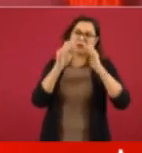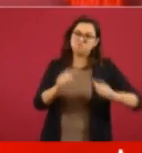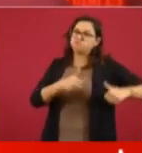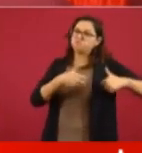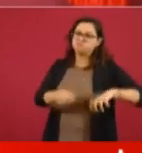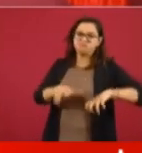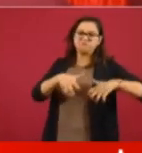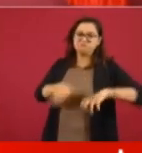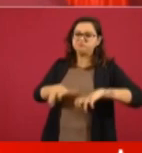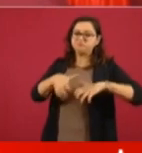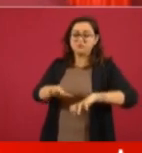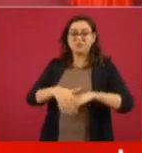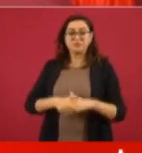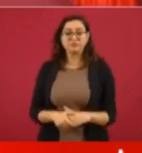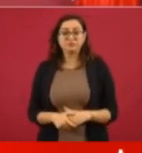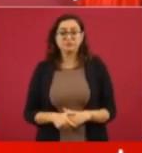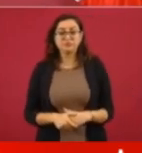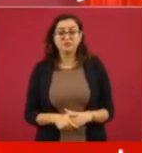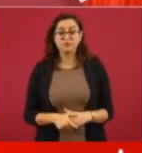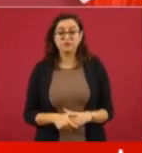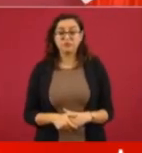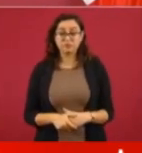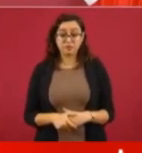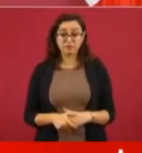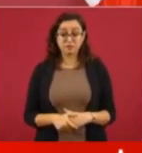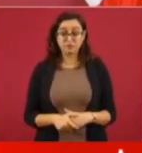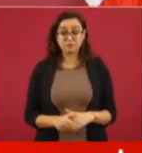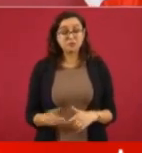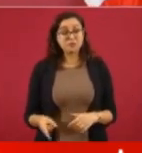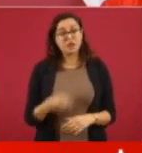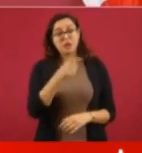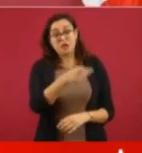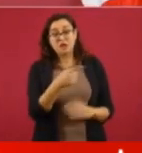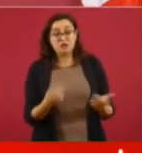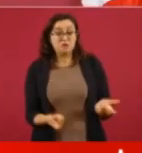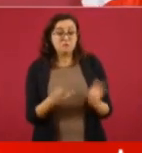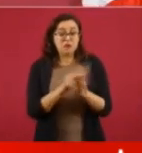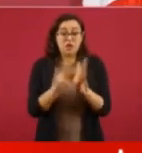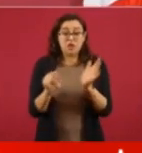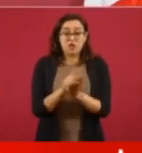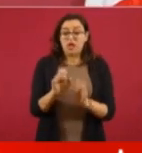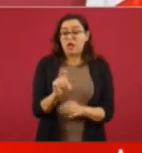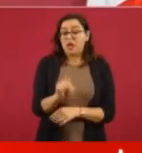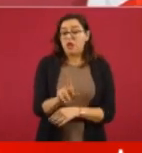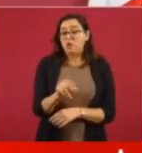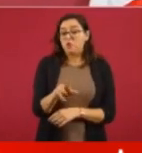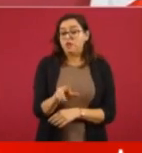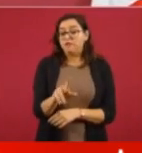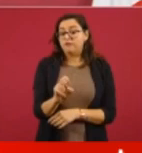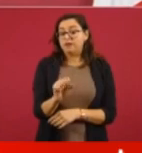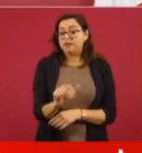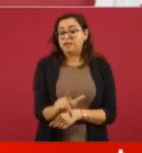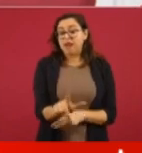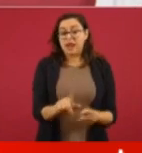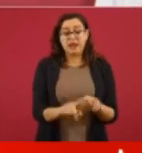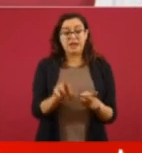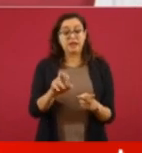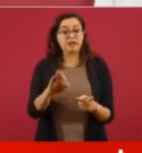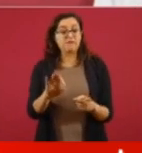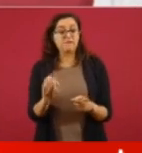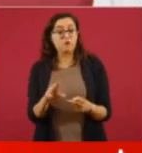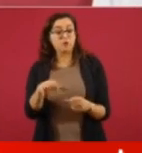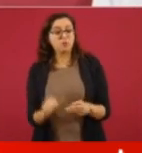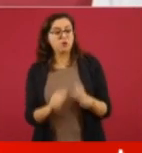¿ustedes creen que va a salir un articulista del Universal o una nota del Universal o del Reforma